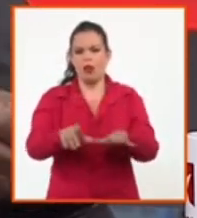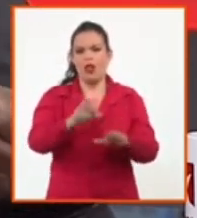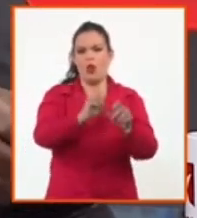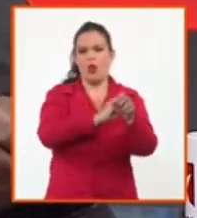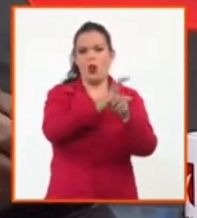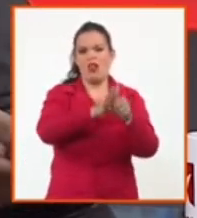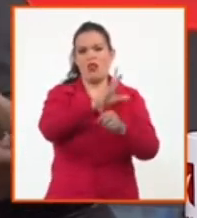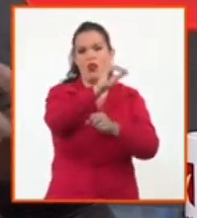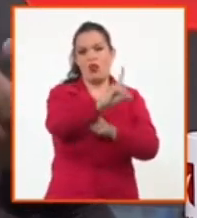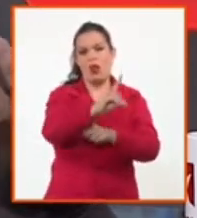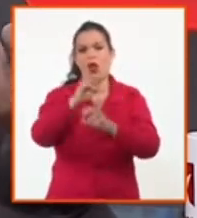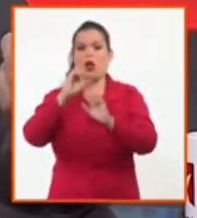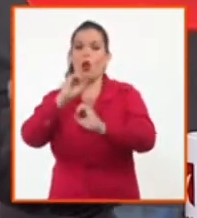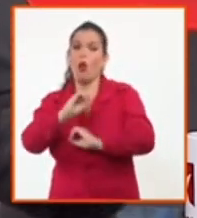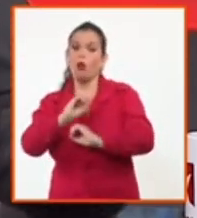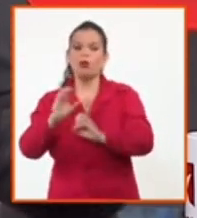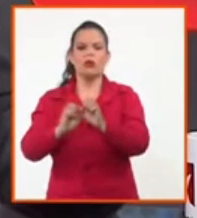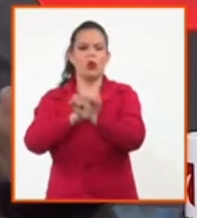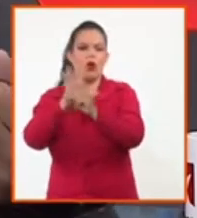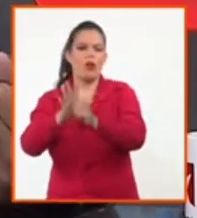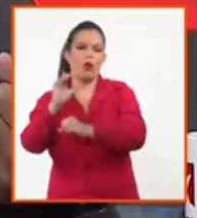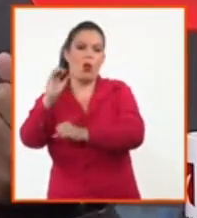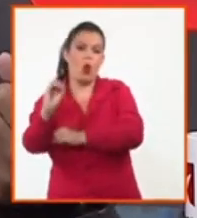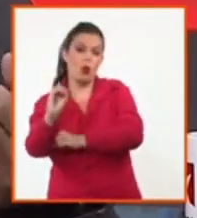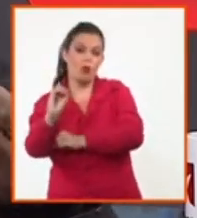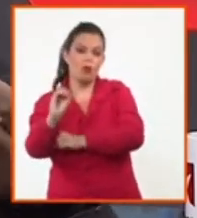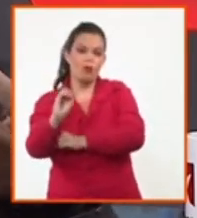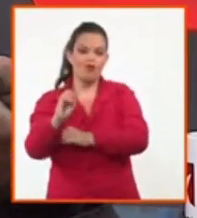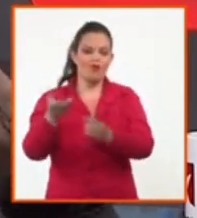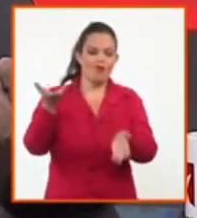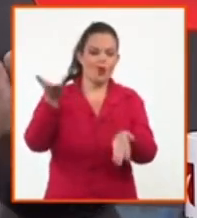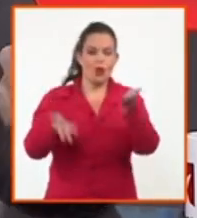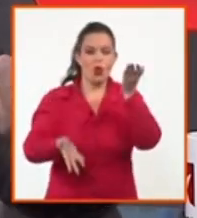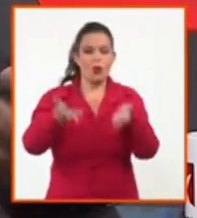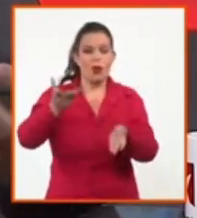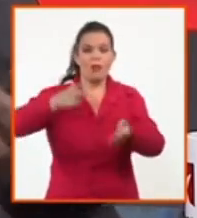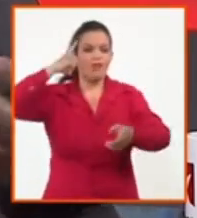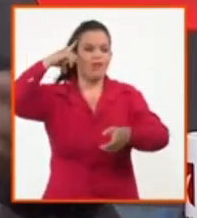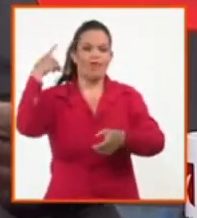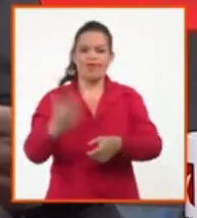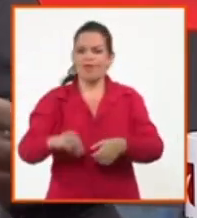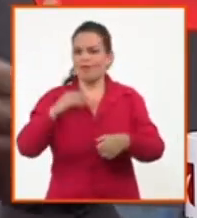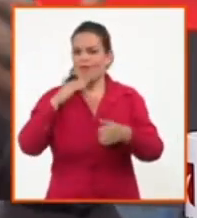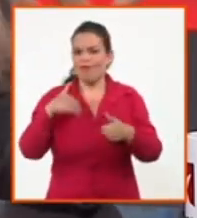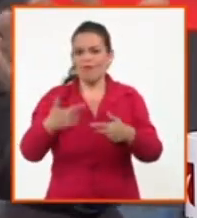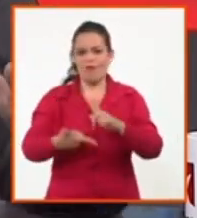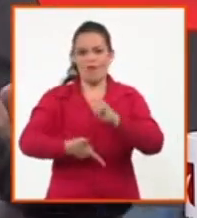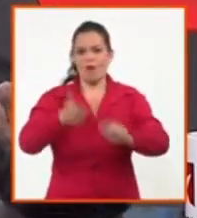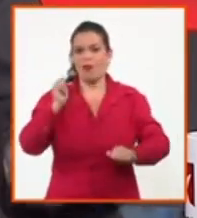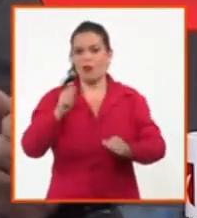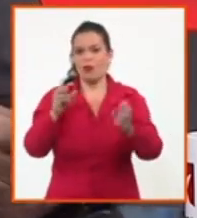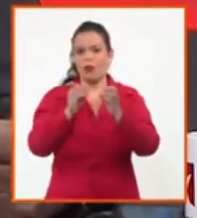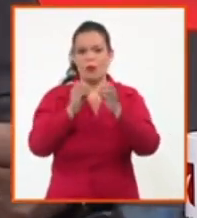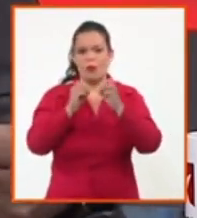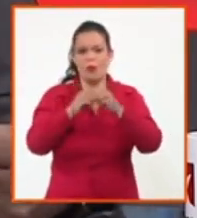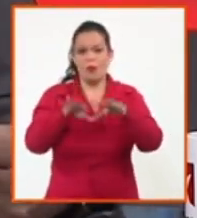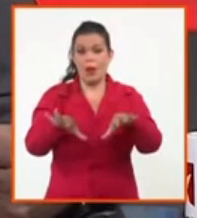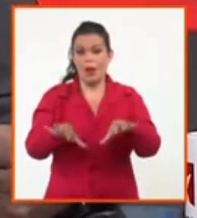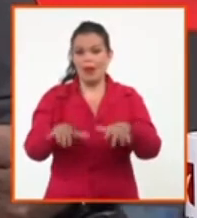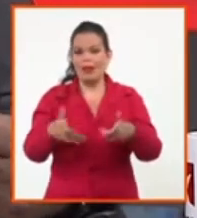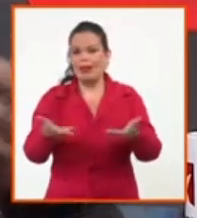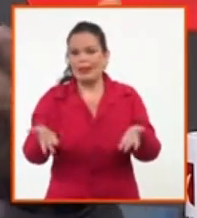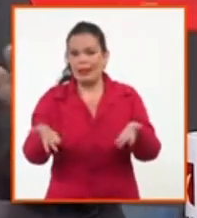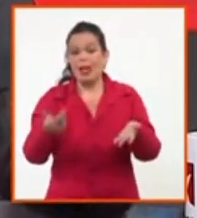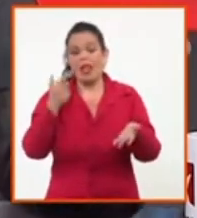con la cepa delta. Puede ser que sea menos transmisible, y por lo tanto, no va a imponerse.